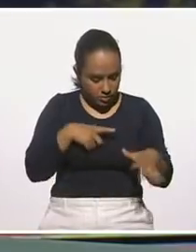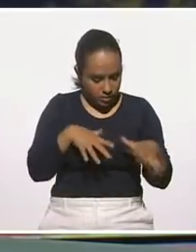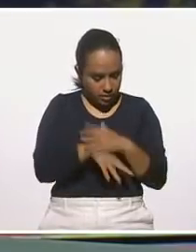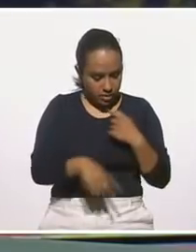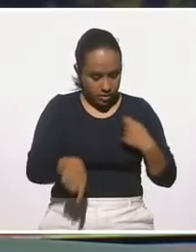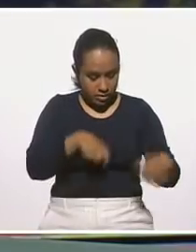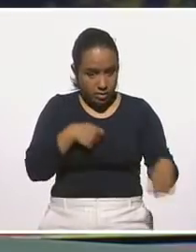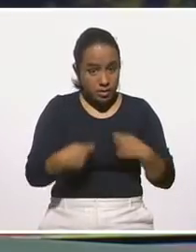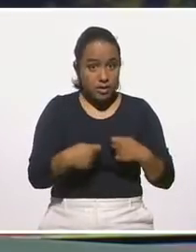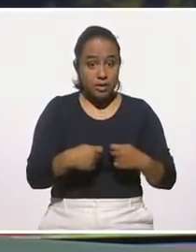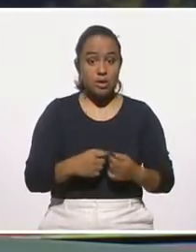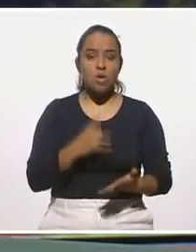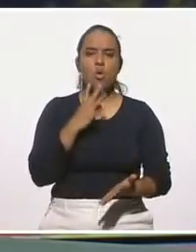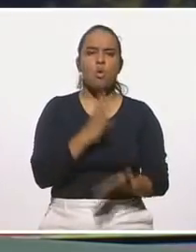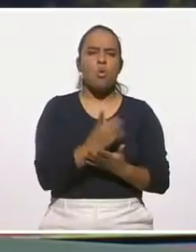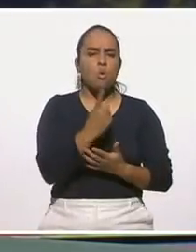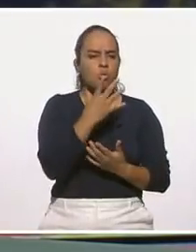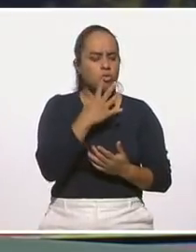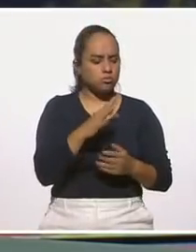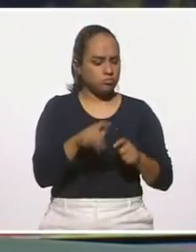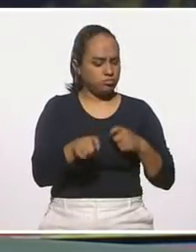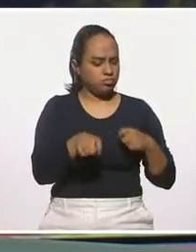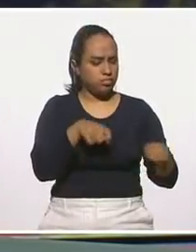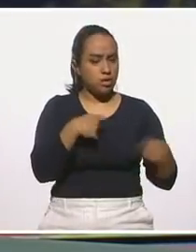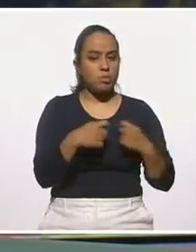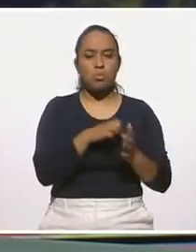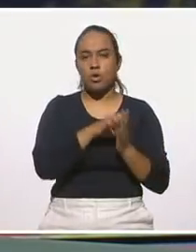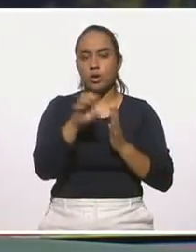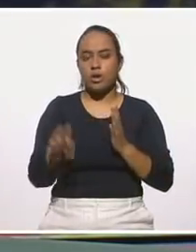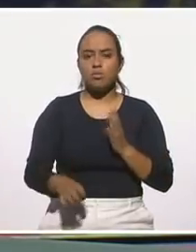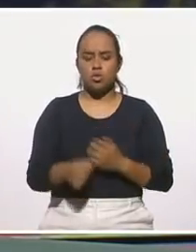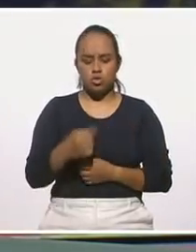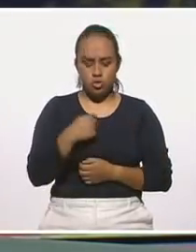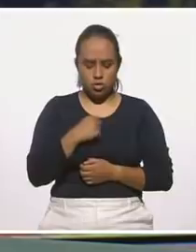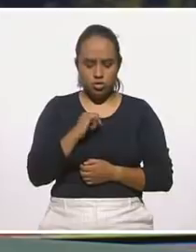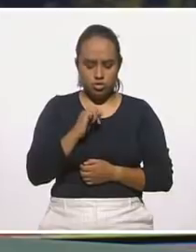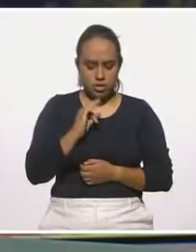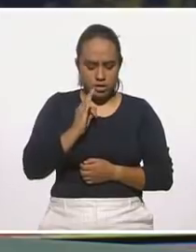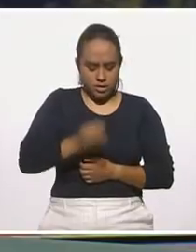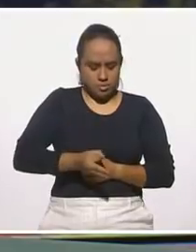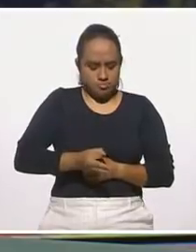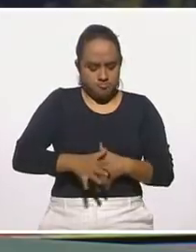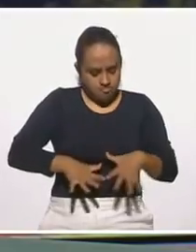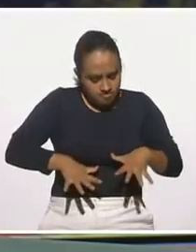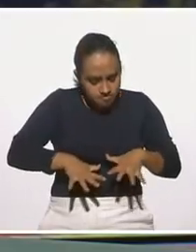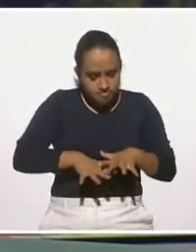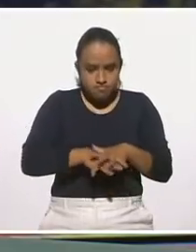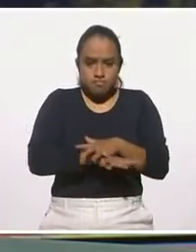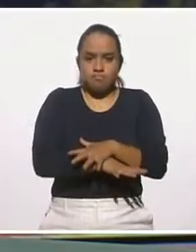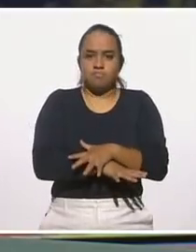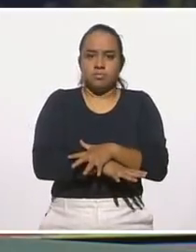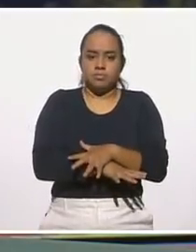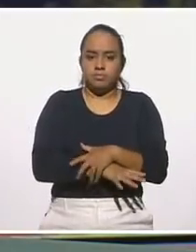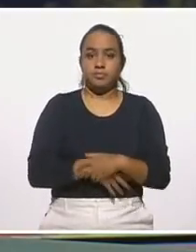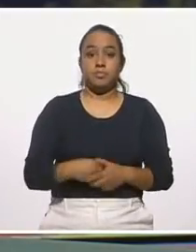cognitiva, a veces solo la flexibilidad, el hecho de estar dispuesto a volver a cambiar. O sea, lo que me funcionó durante